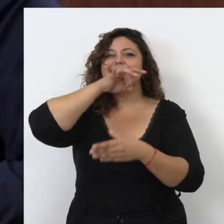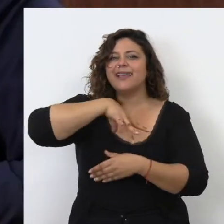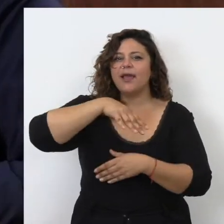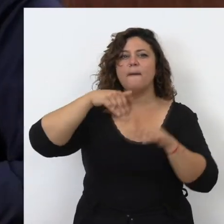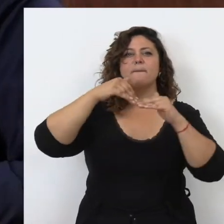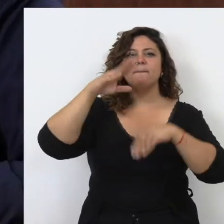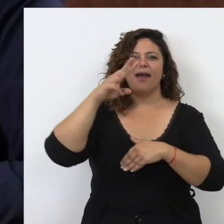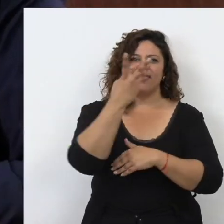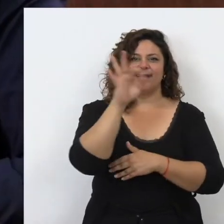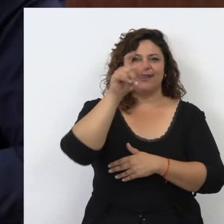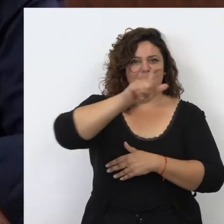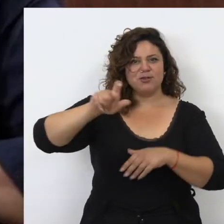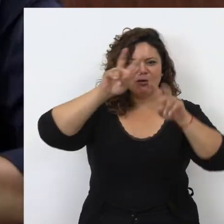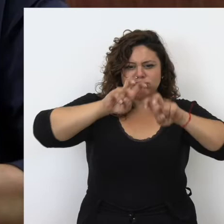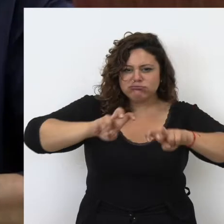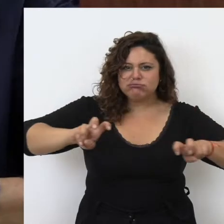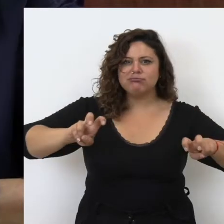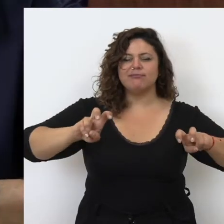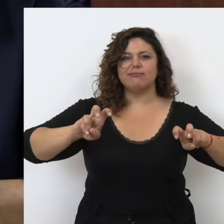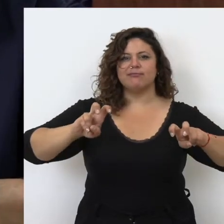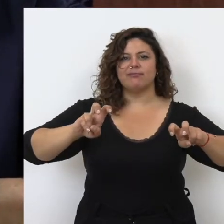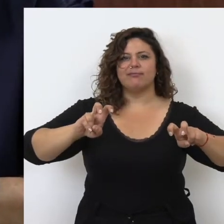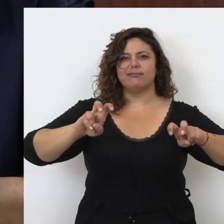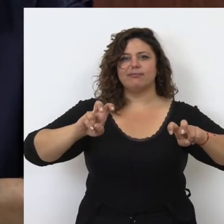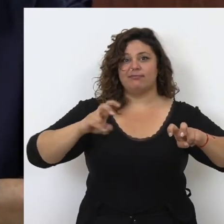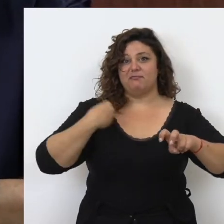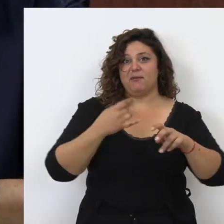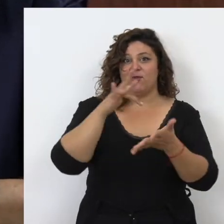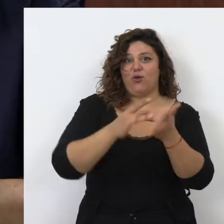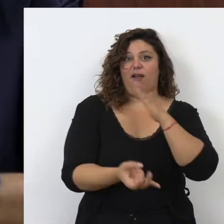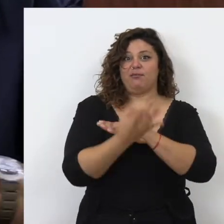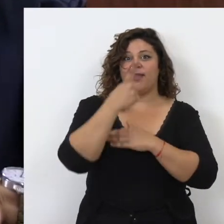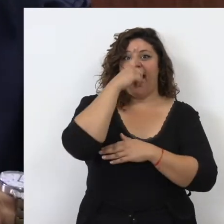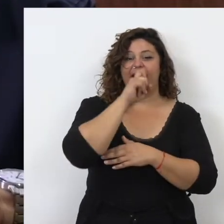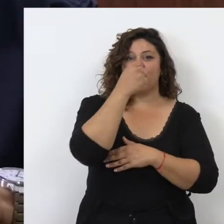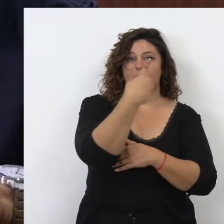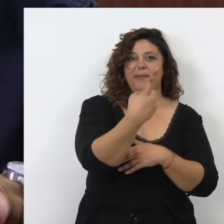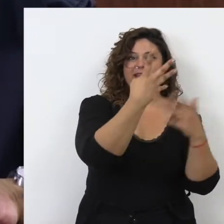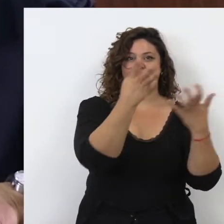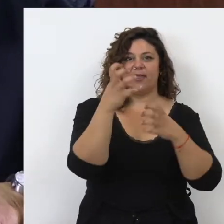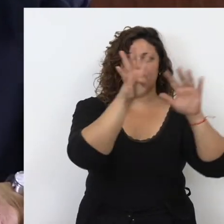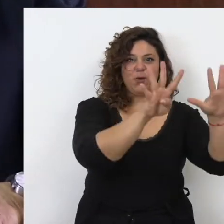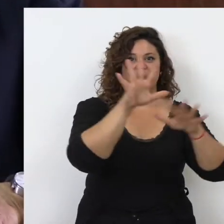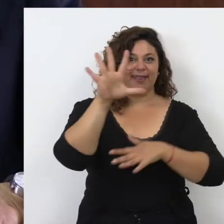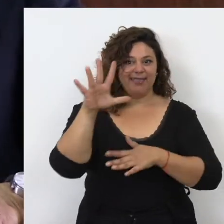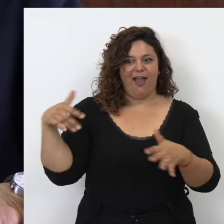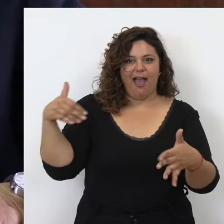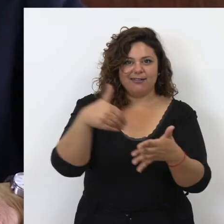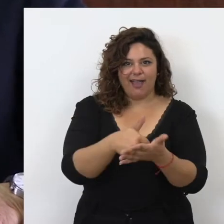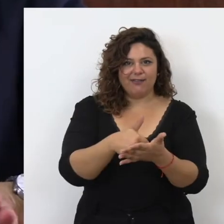compuesto por más de 30 investigadores desde su creación como tal en el año 1995,